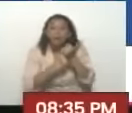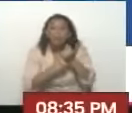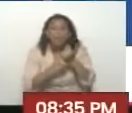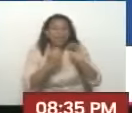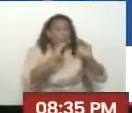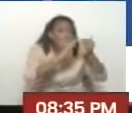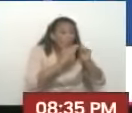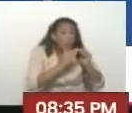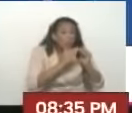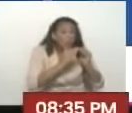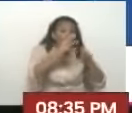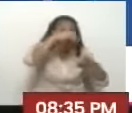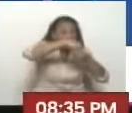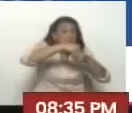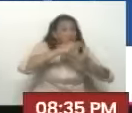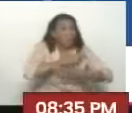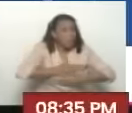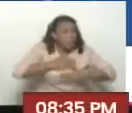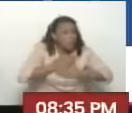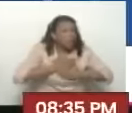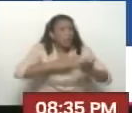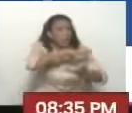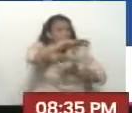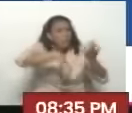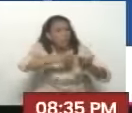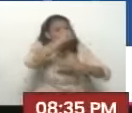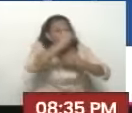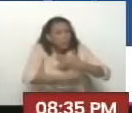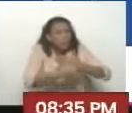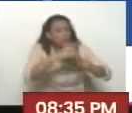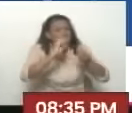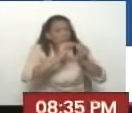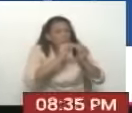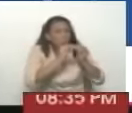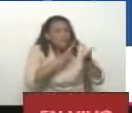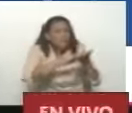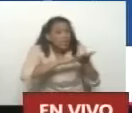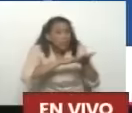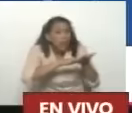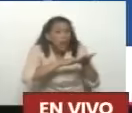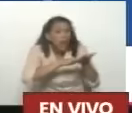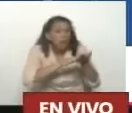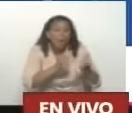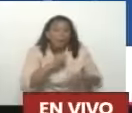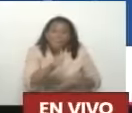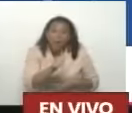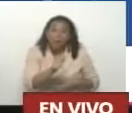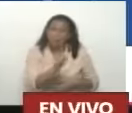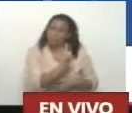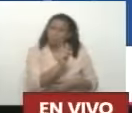comunidad Con bienestar Con sus problemas Fundamentales Resueltos Es malo